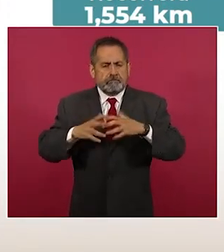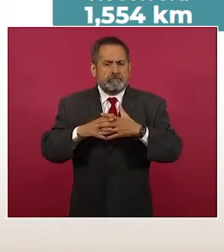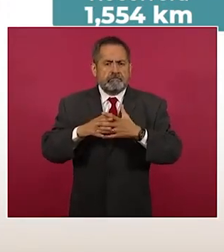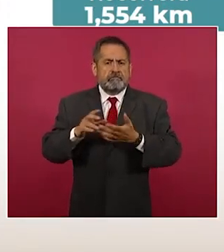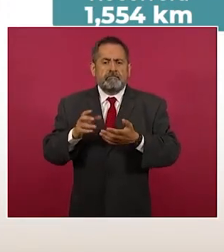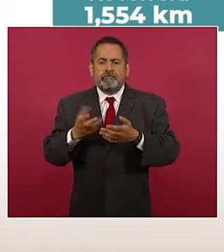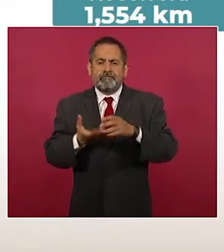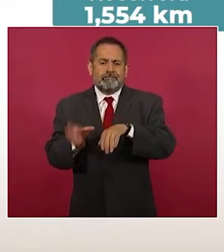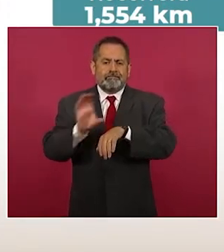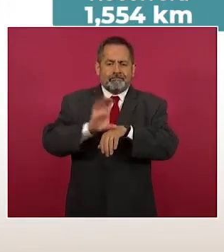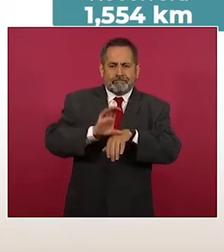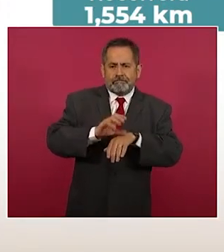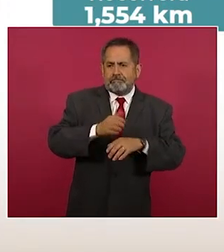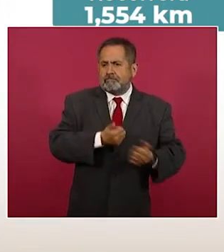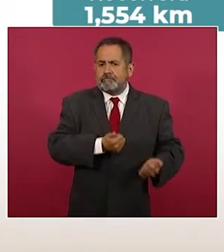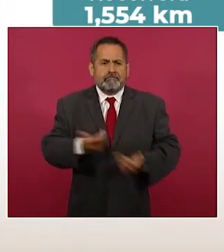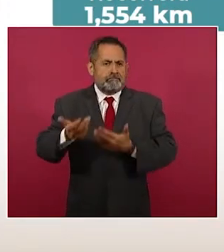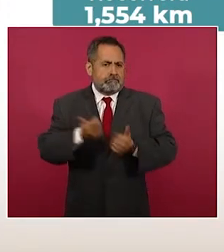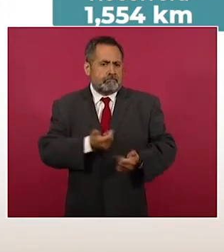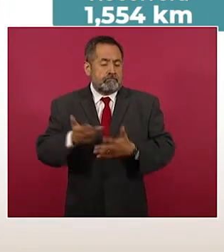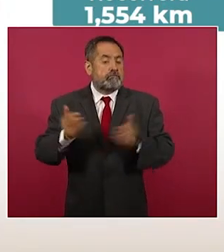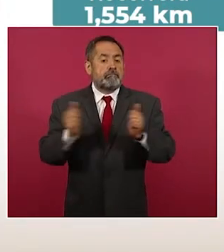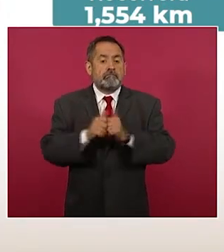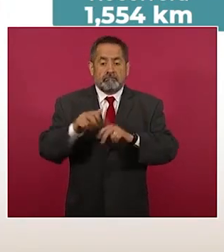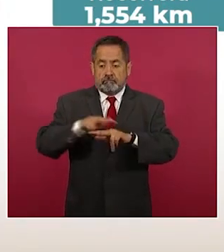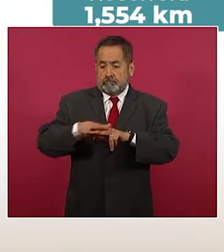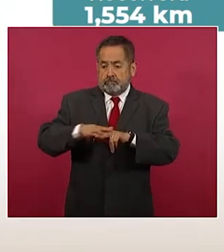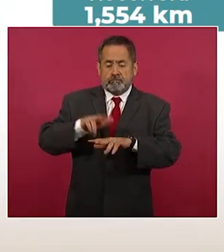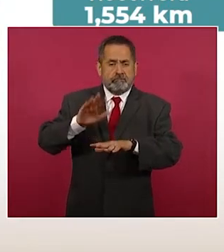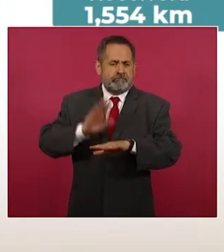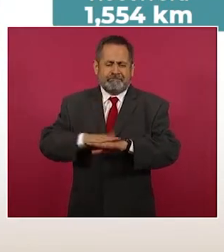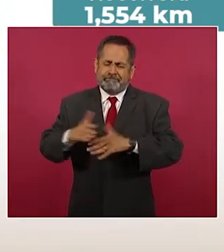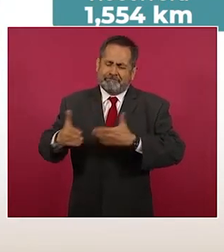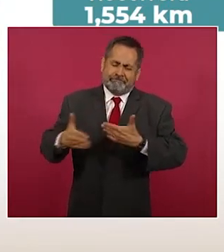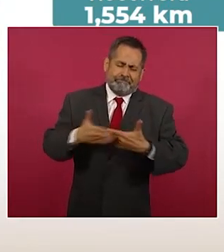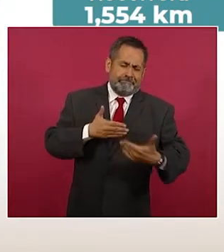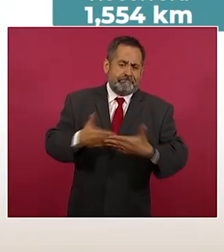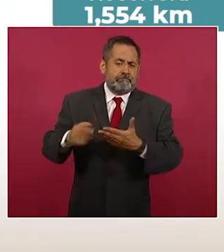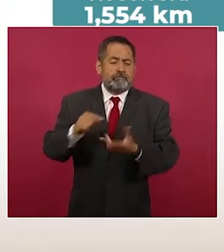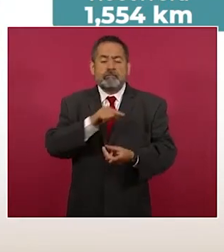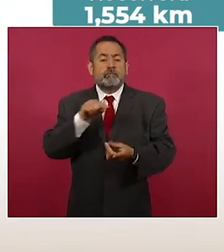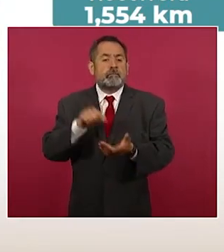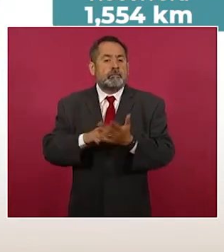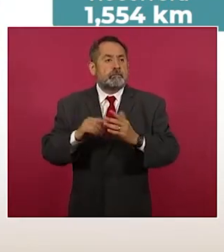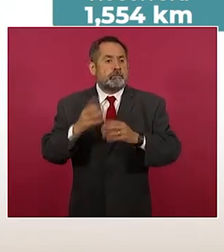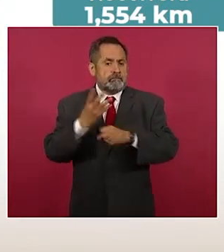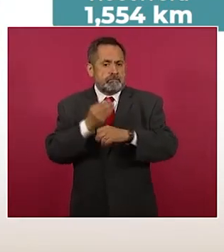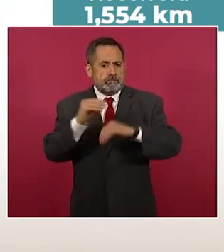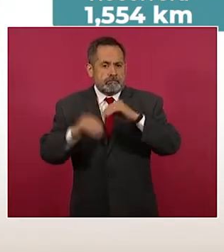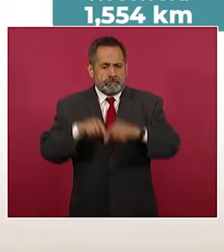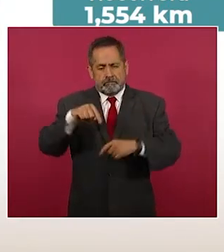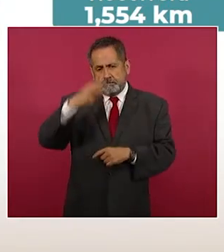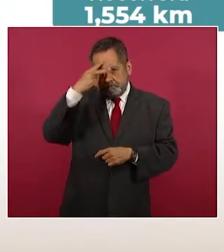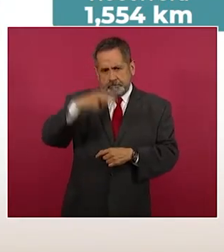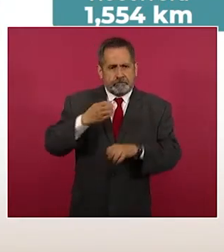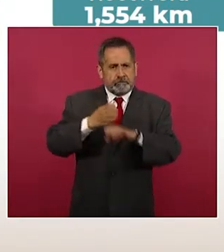ofrecerá en trenes modernos que se construyen en México, en Ciudad Sabún, en el estado de Hidalgo,